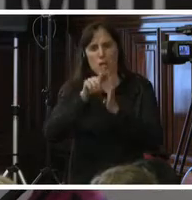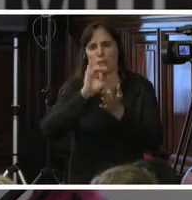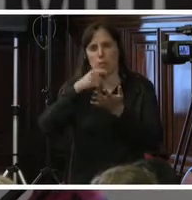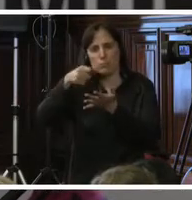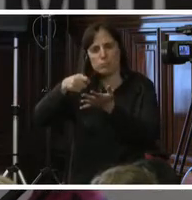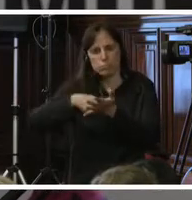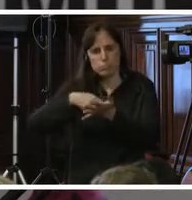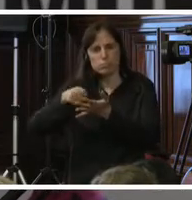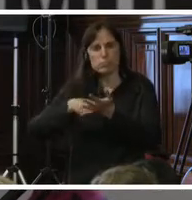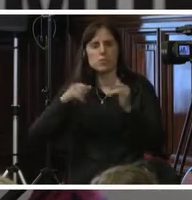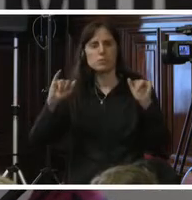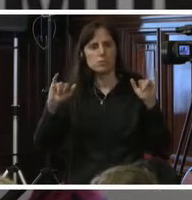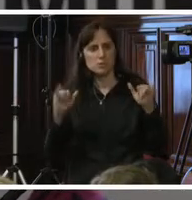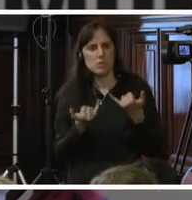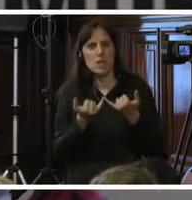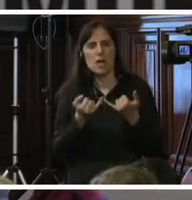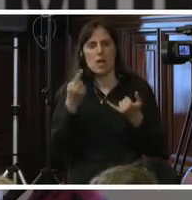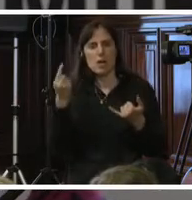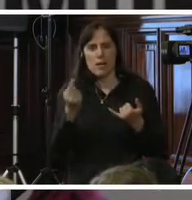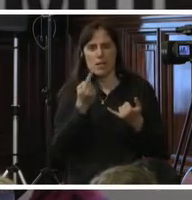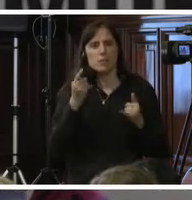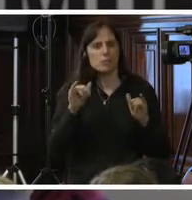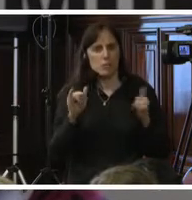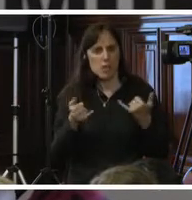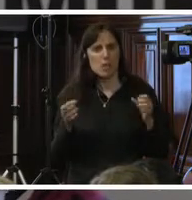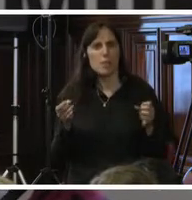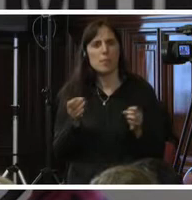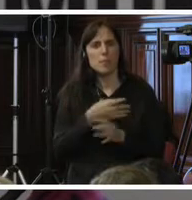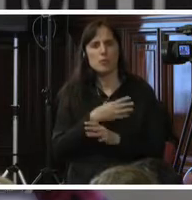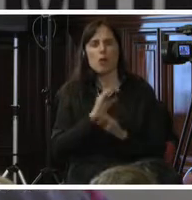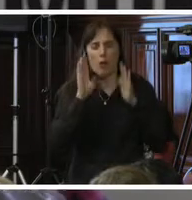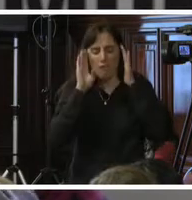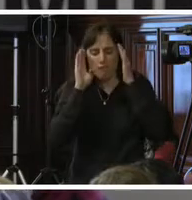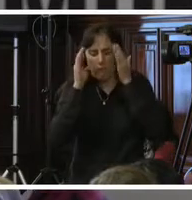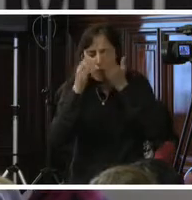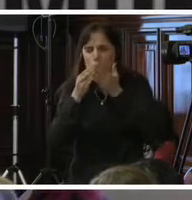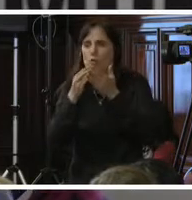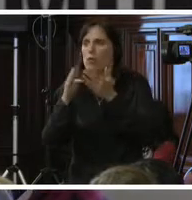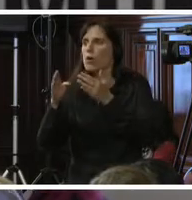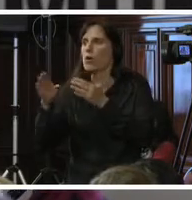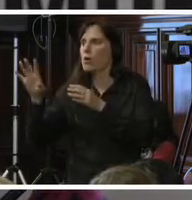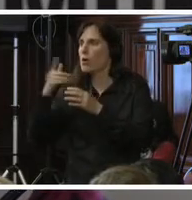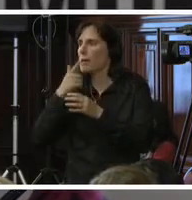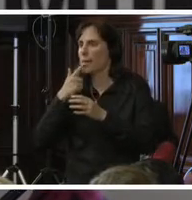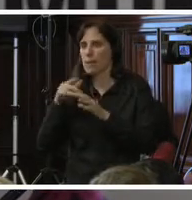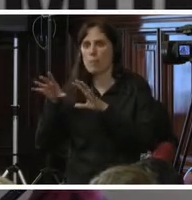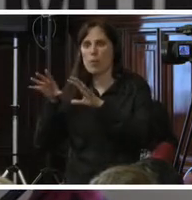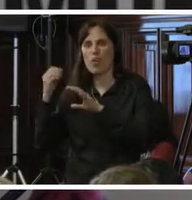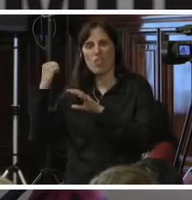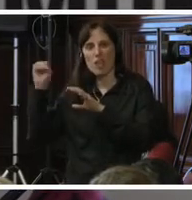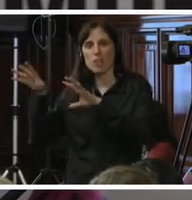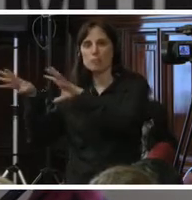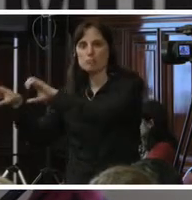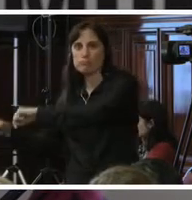instrumentos internacionales y por lo tanto el enfoque va en lo transfronterizo, la trata